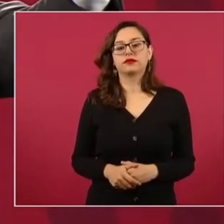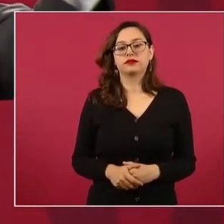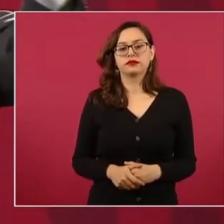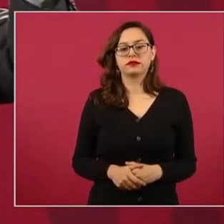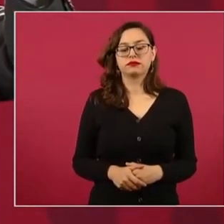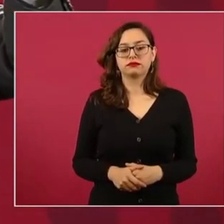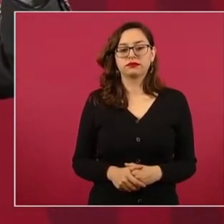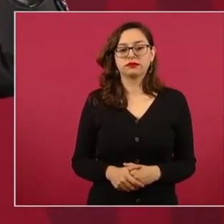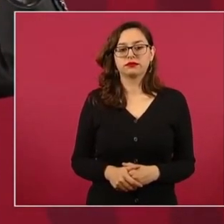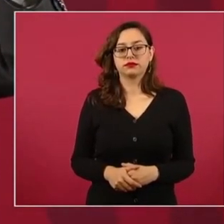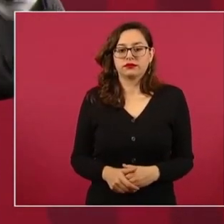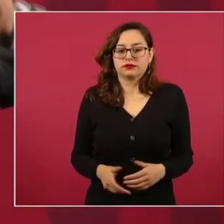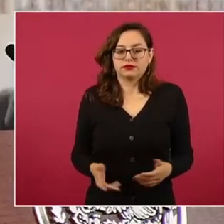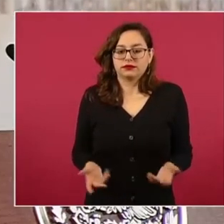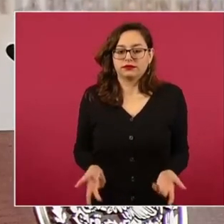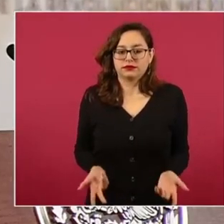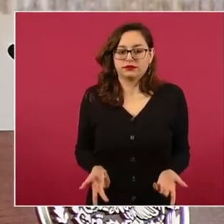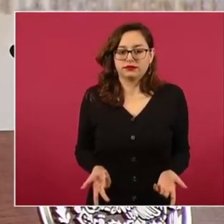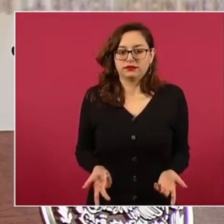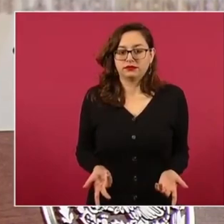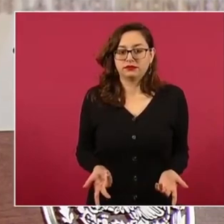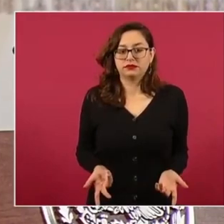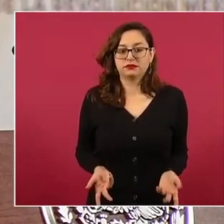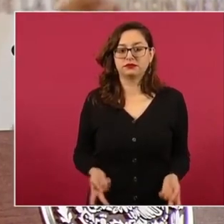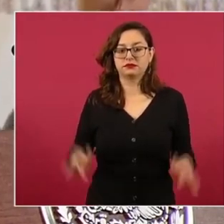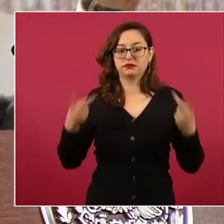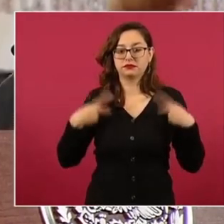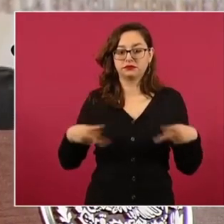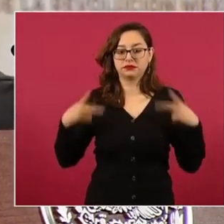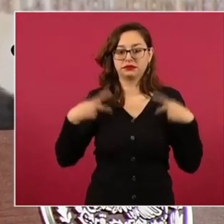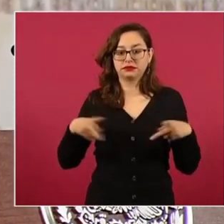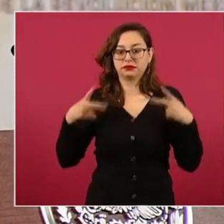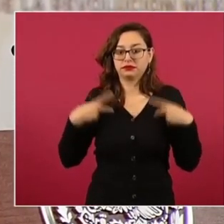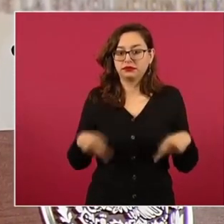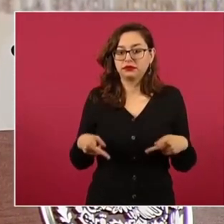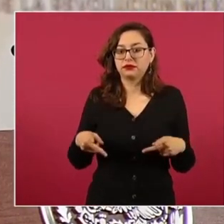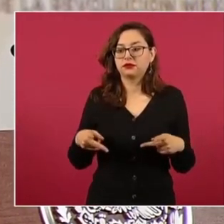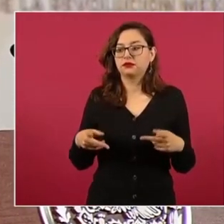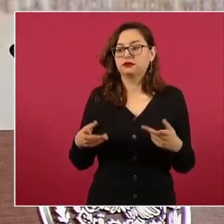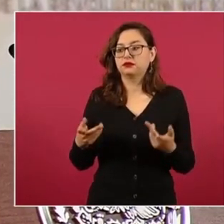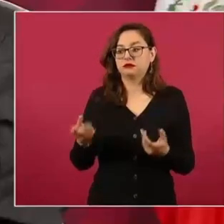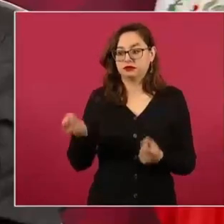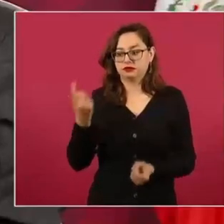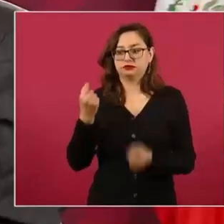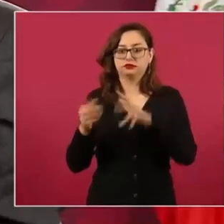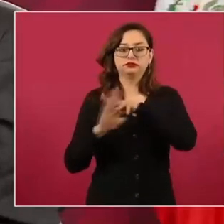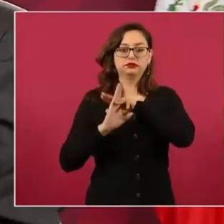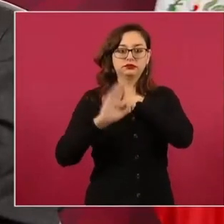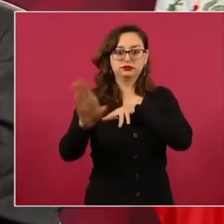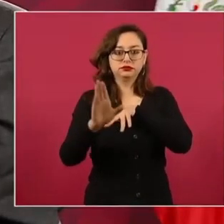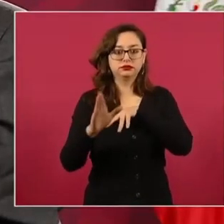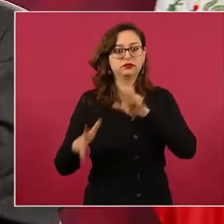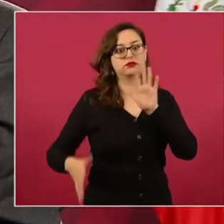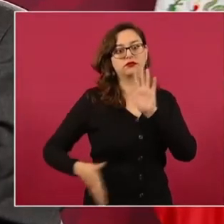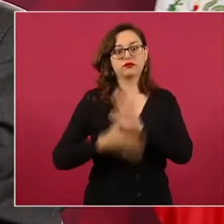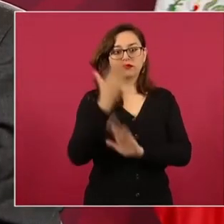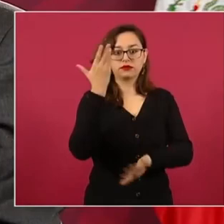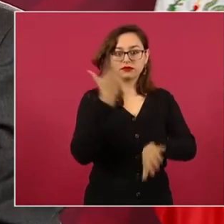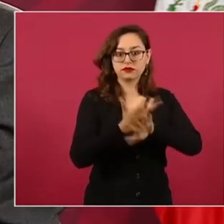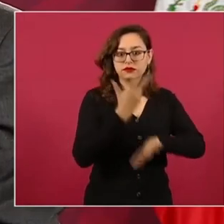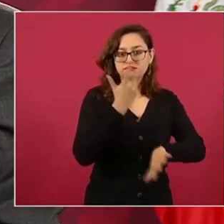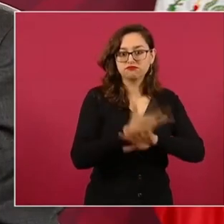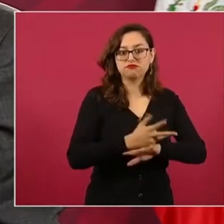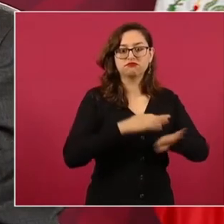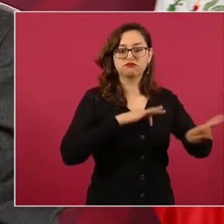esté en Nueva York o esté en Los Ángeles, tiene que ir a dar servicio, y no cobran.